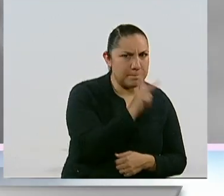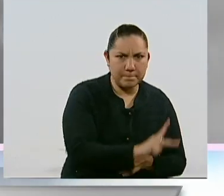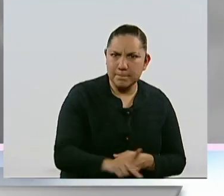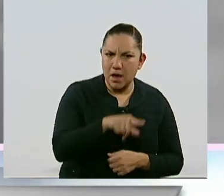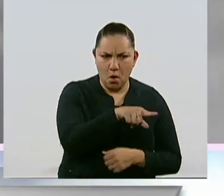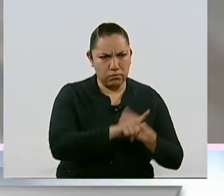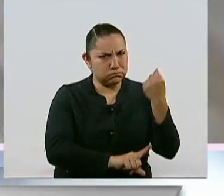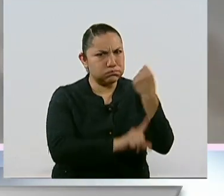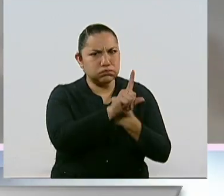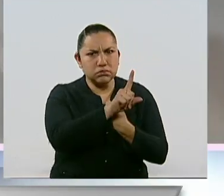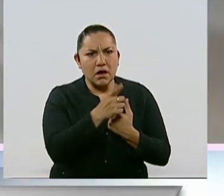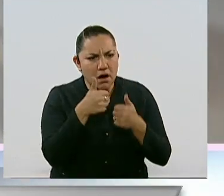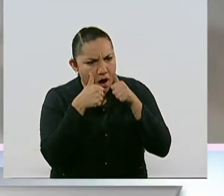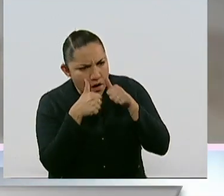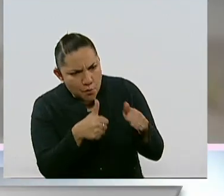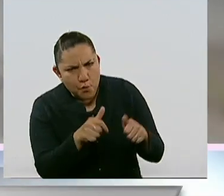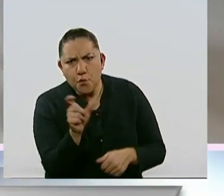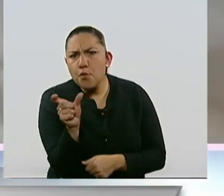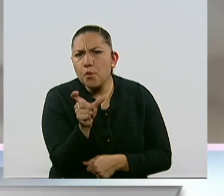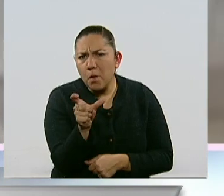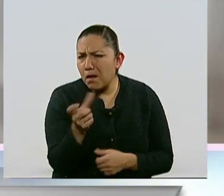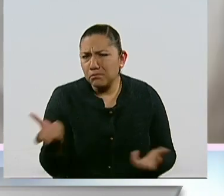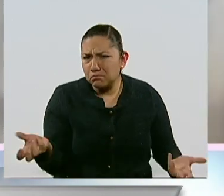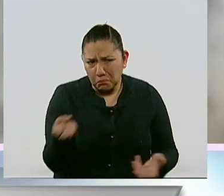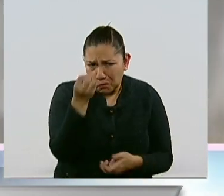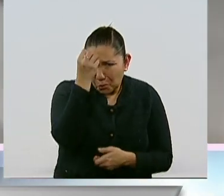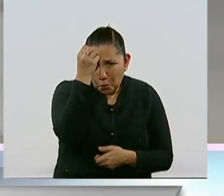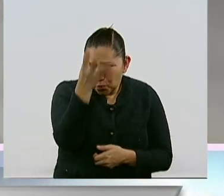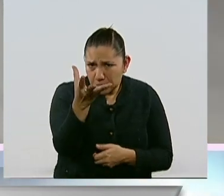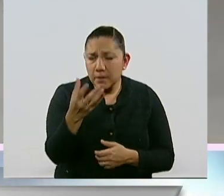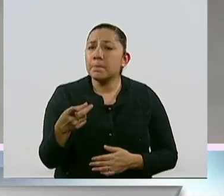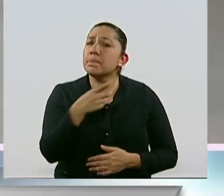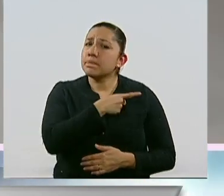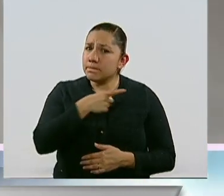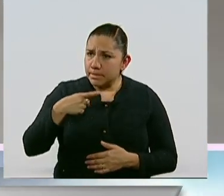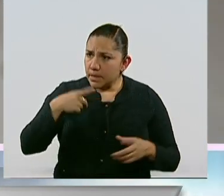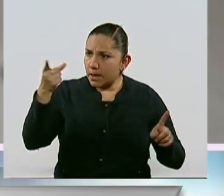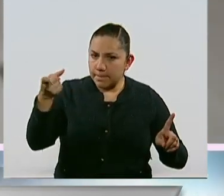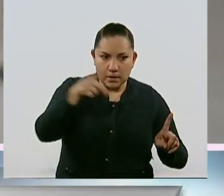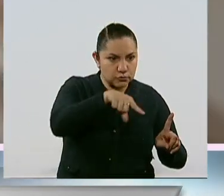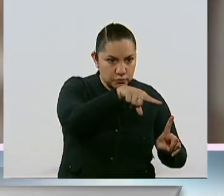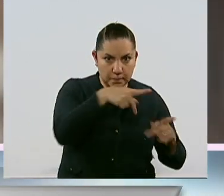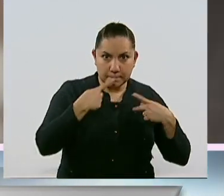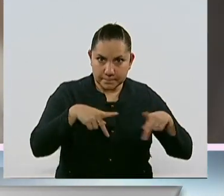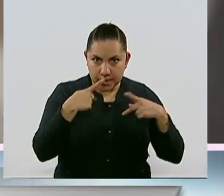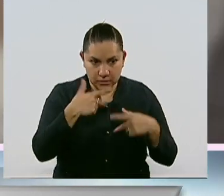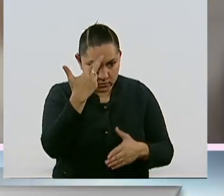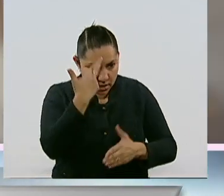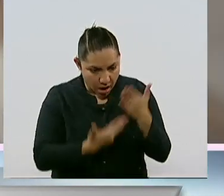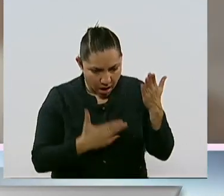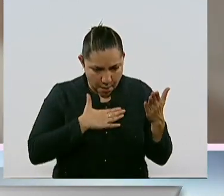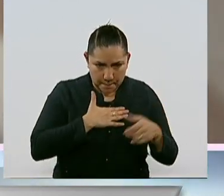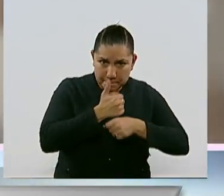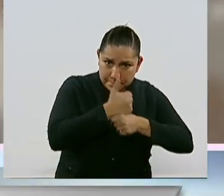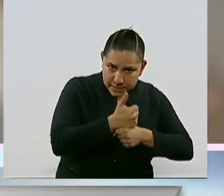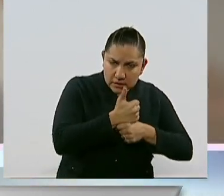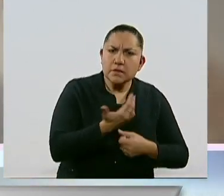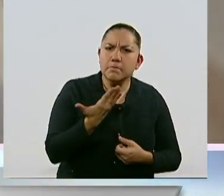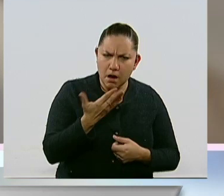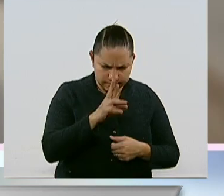víctimas un trato con humanidad, respeto por su dignidad, sin